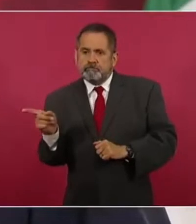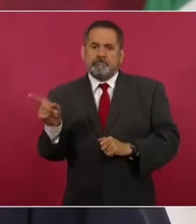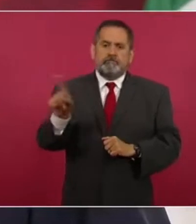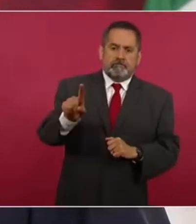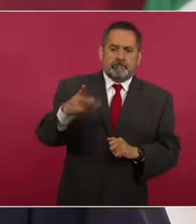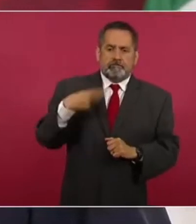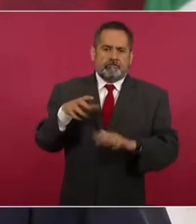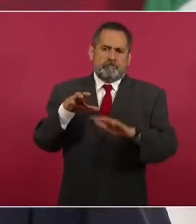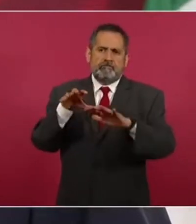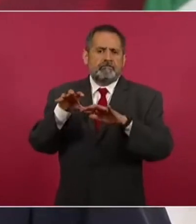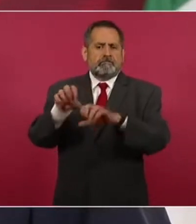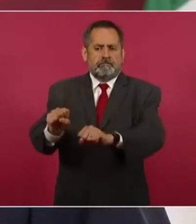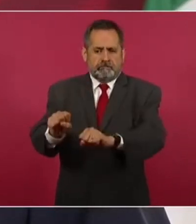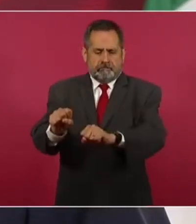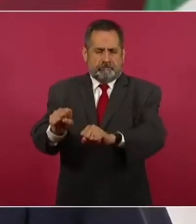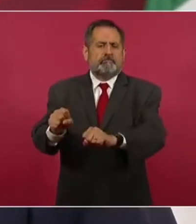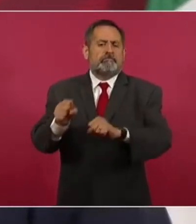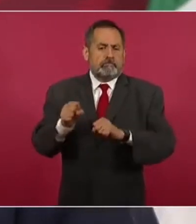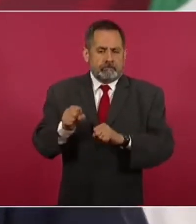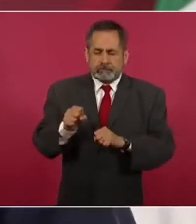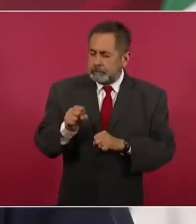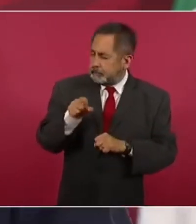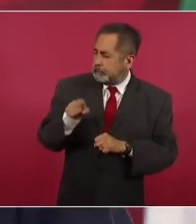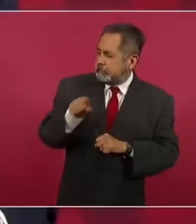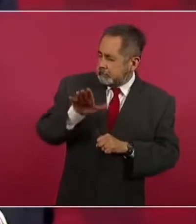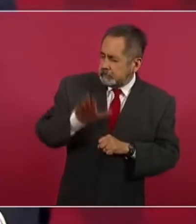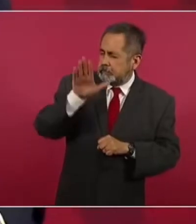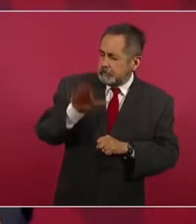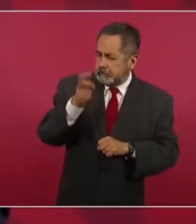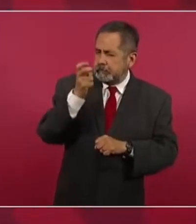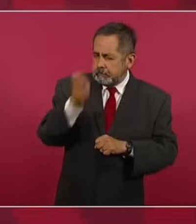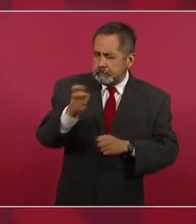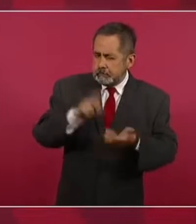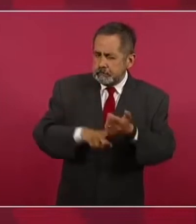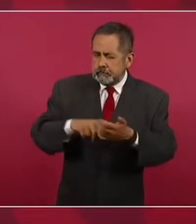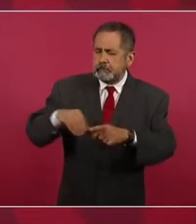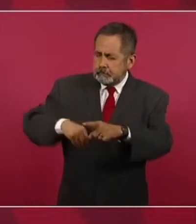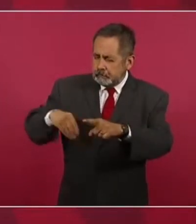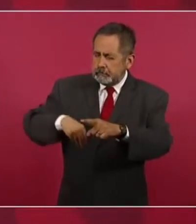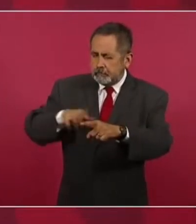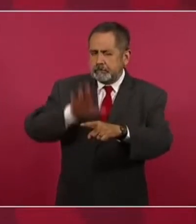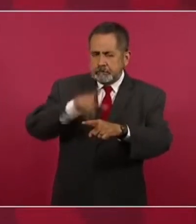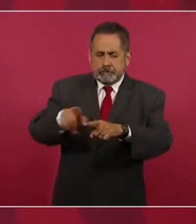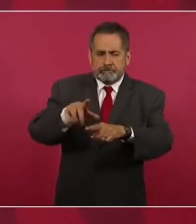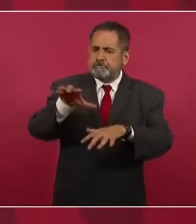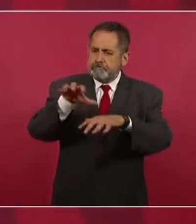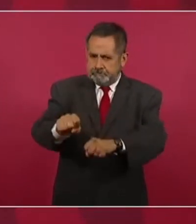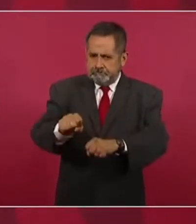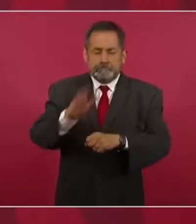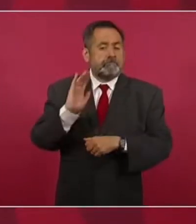que presuntamente es el responsable, ya está